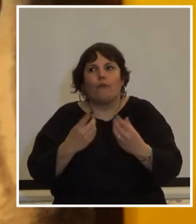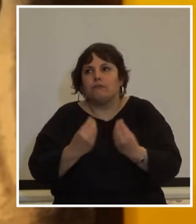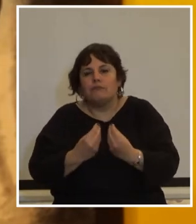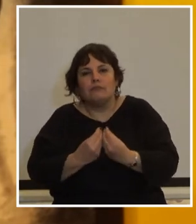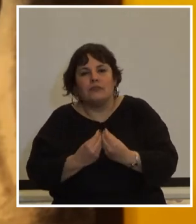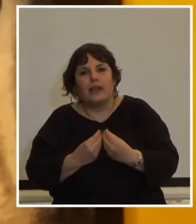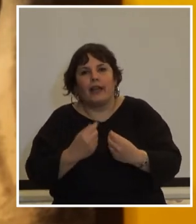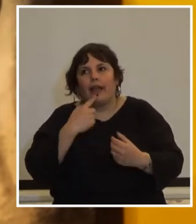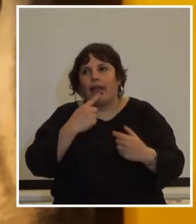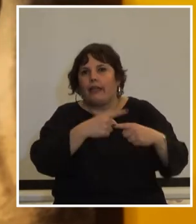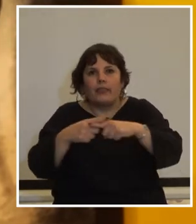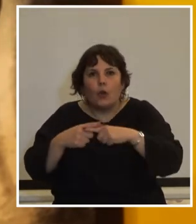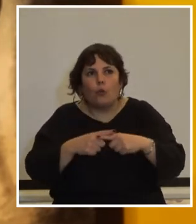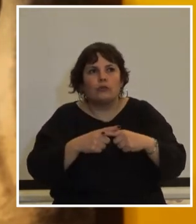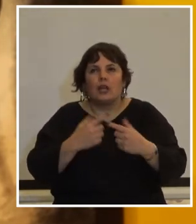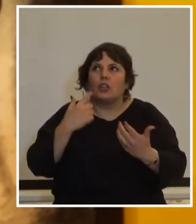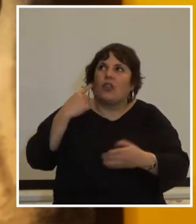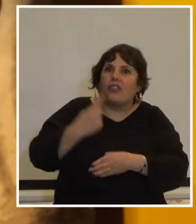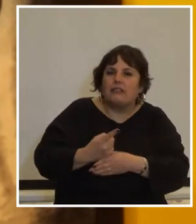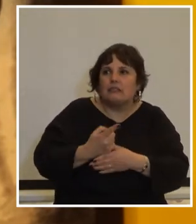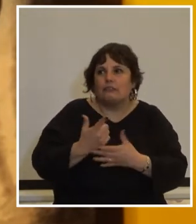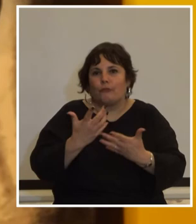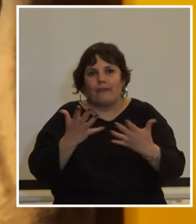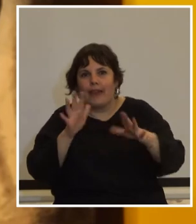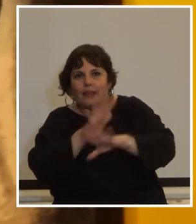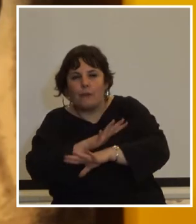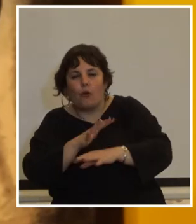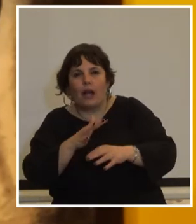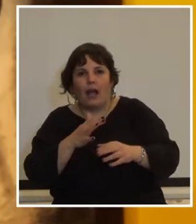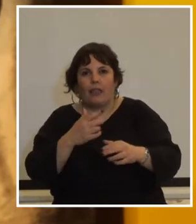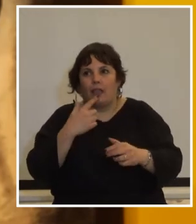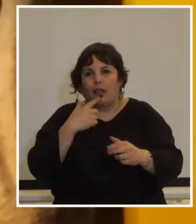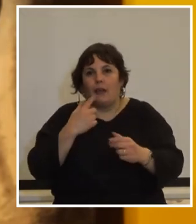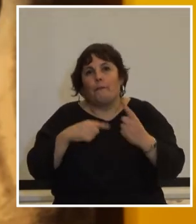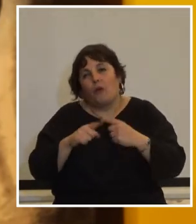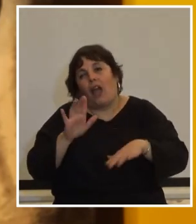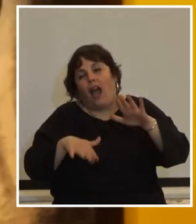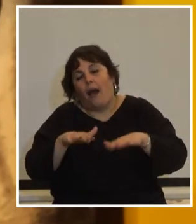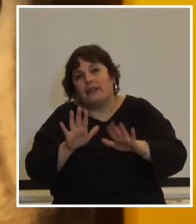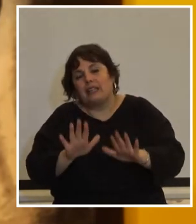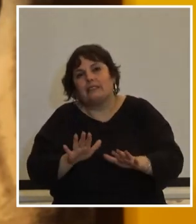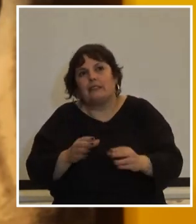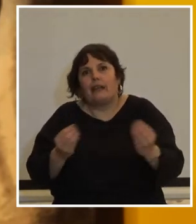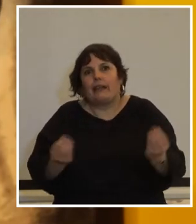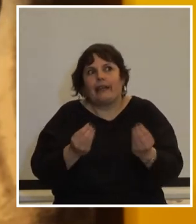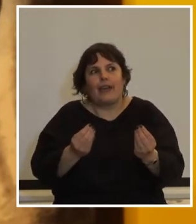discutiendo una medida equivocada que se había tomado porque a veces pasa y